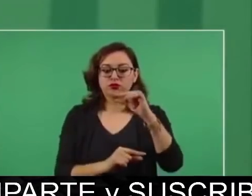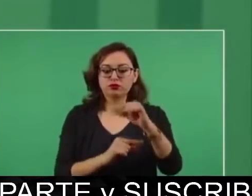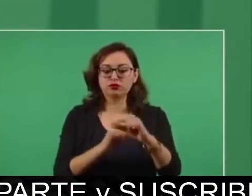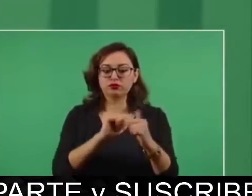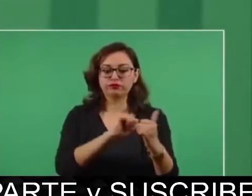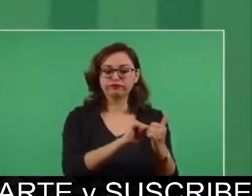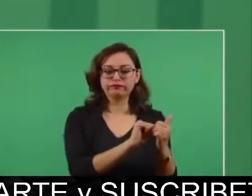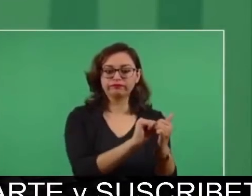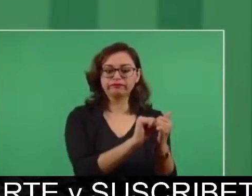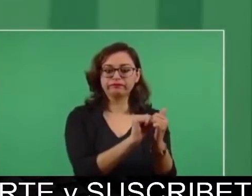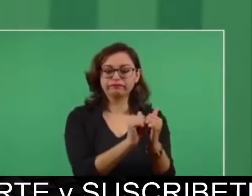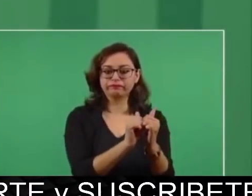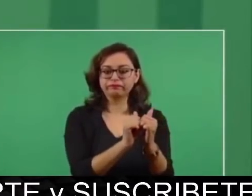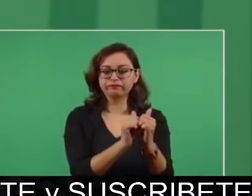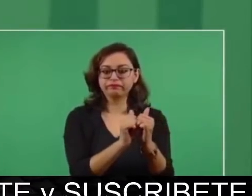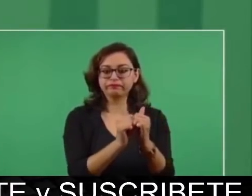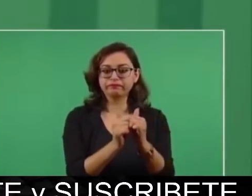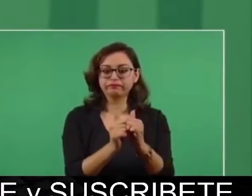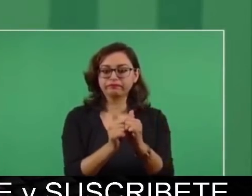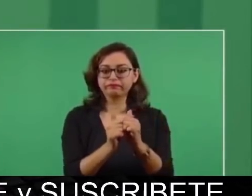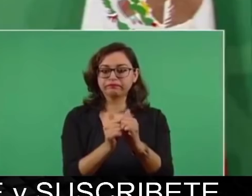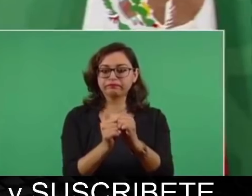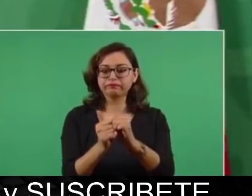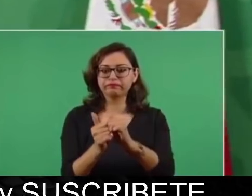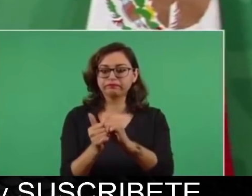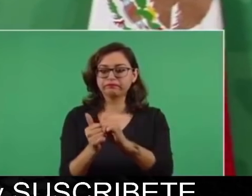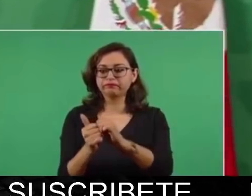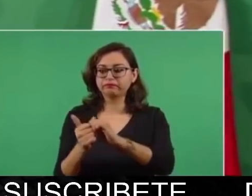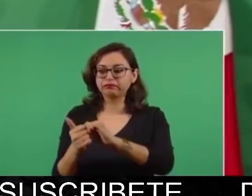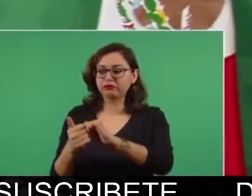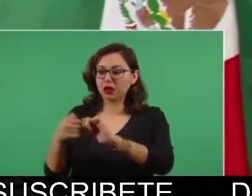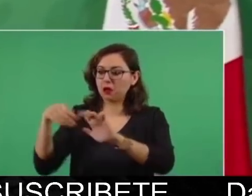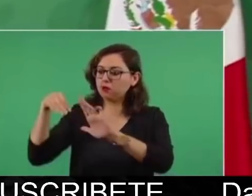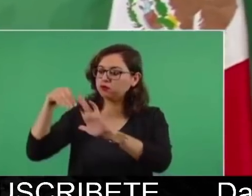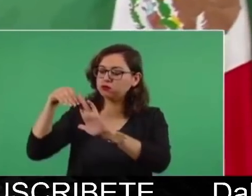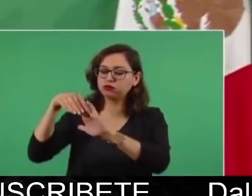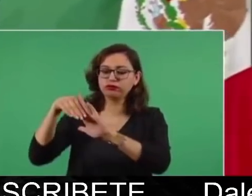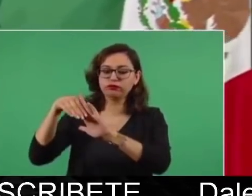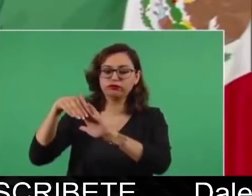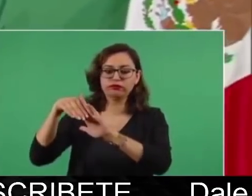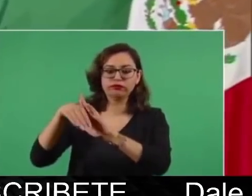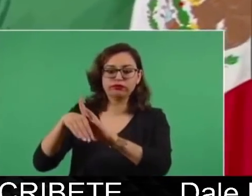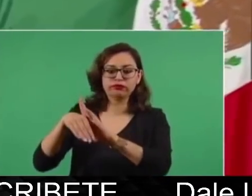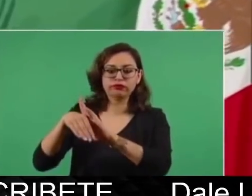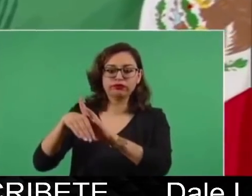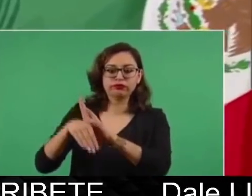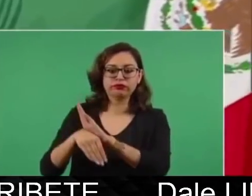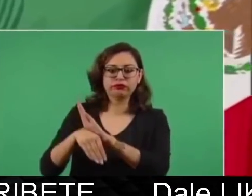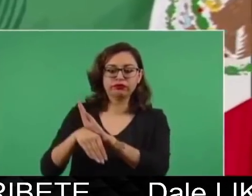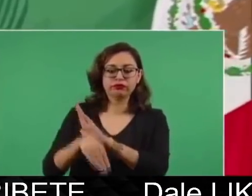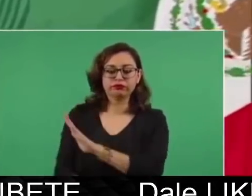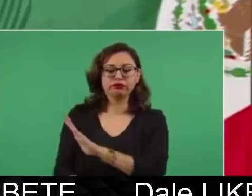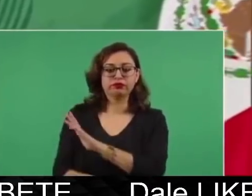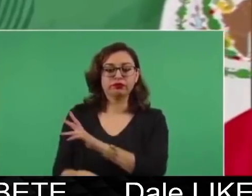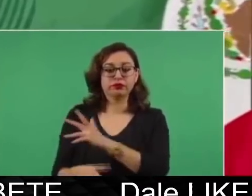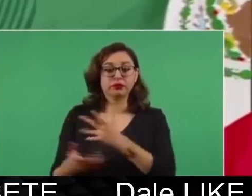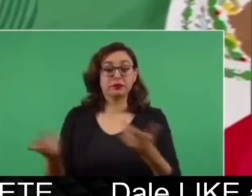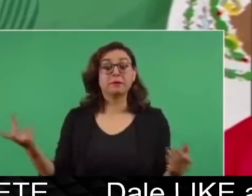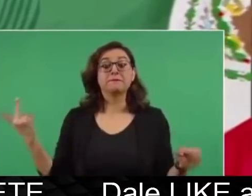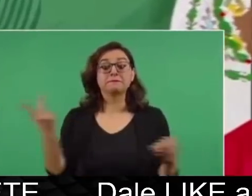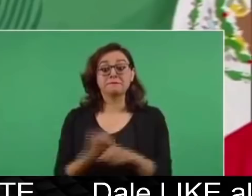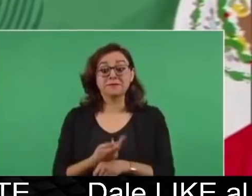y se echó a perder, bueno, al grado que